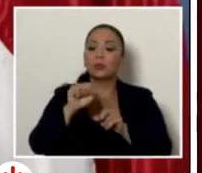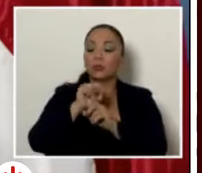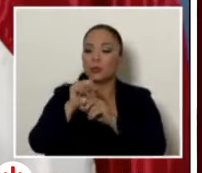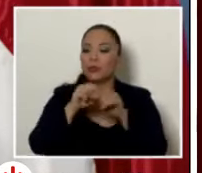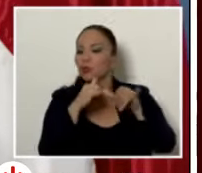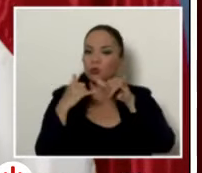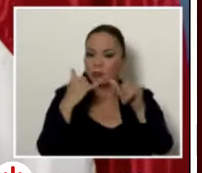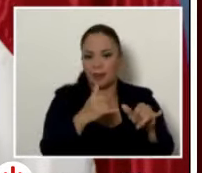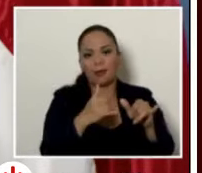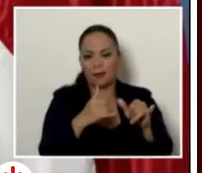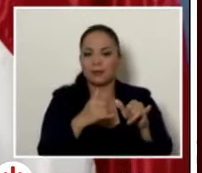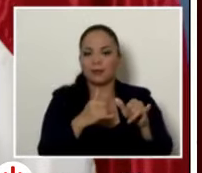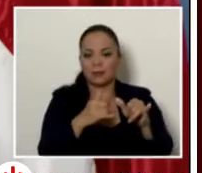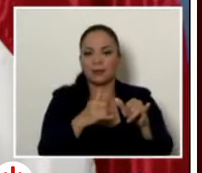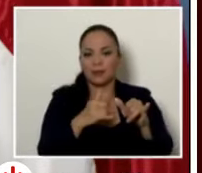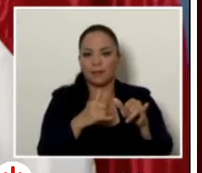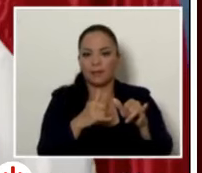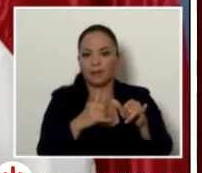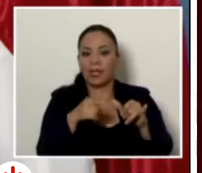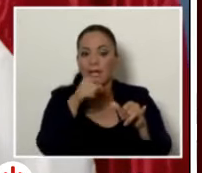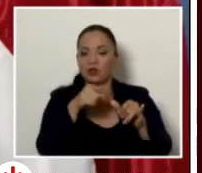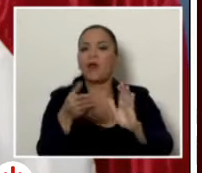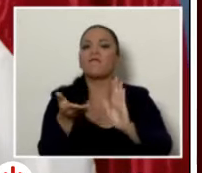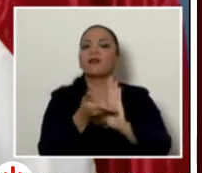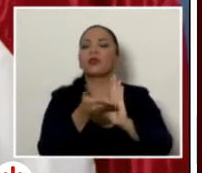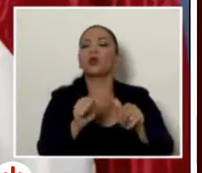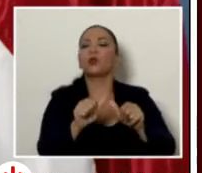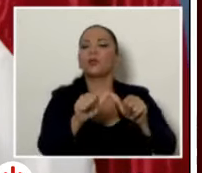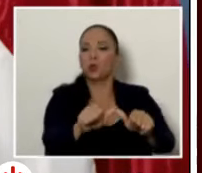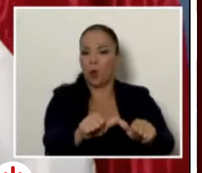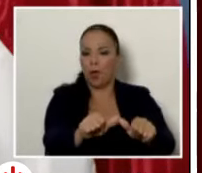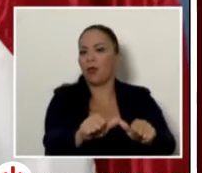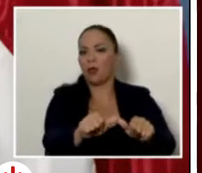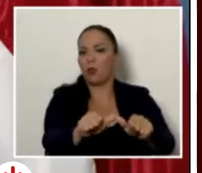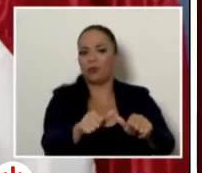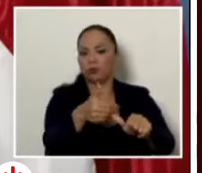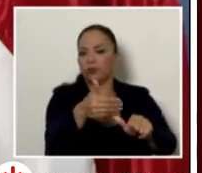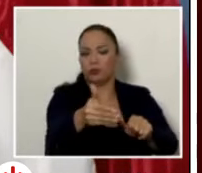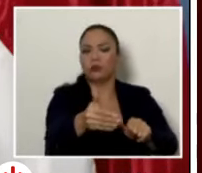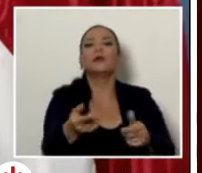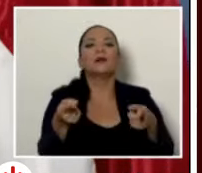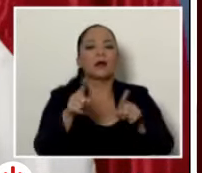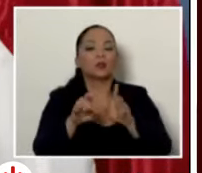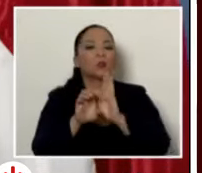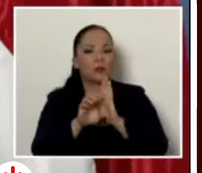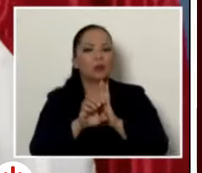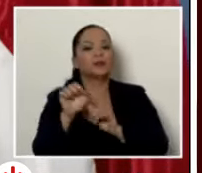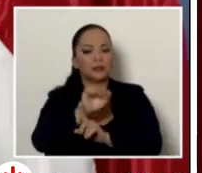considerados delitos de efecto continuado o permanente, como es el caso de la estructura